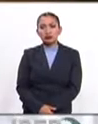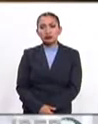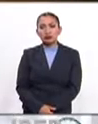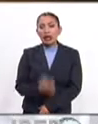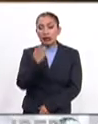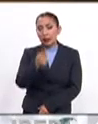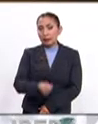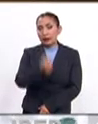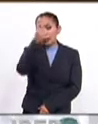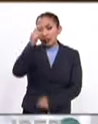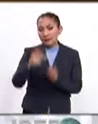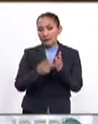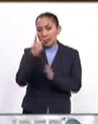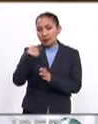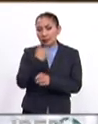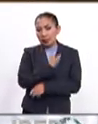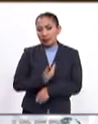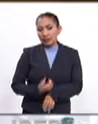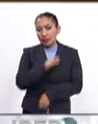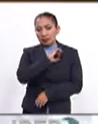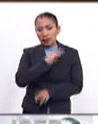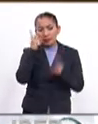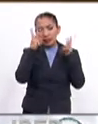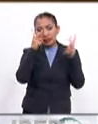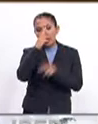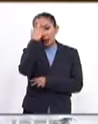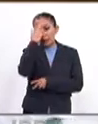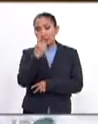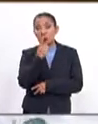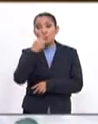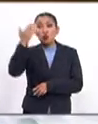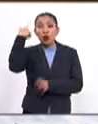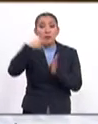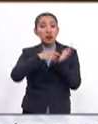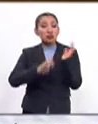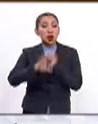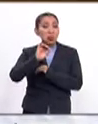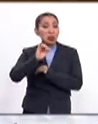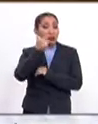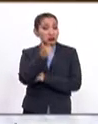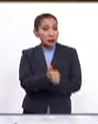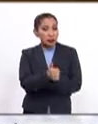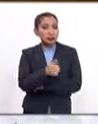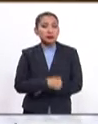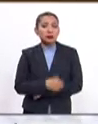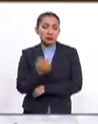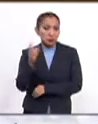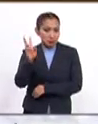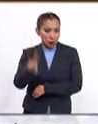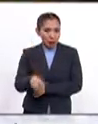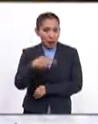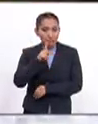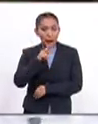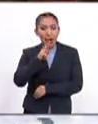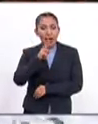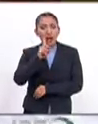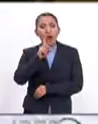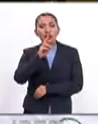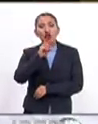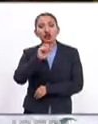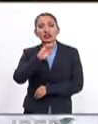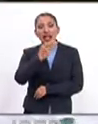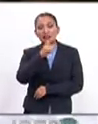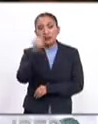Esta es la primera vez que un presidente español visita a la Dominicana desde 1996. Por cierto, Pedro Sánchez